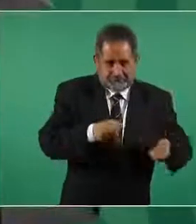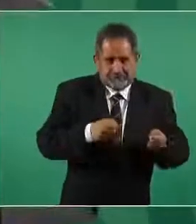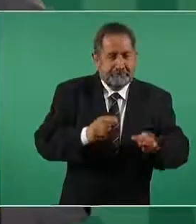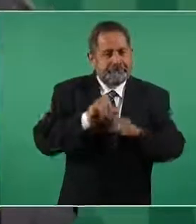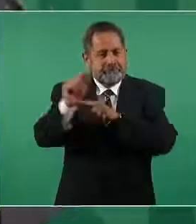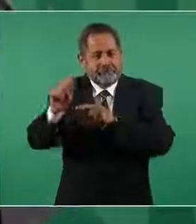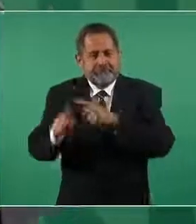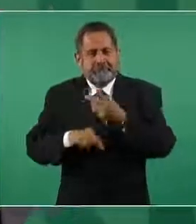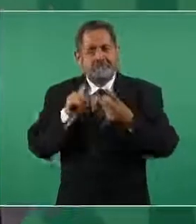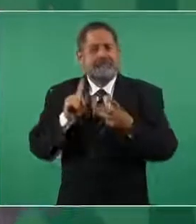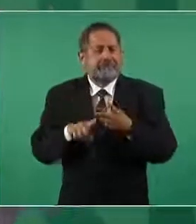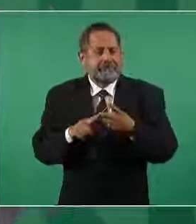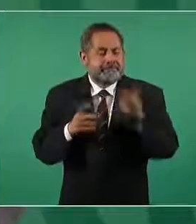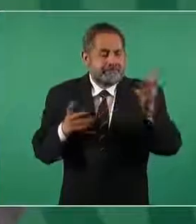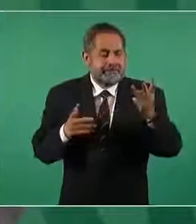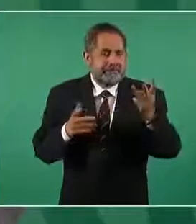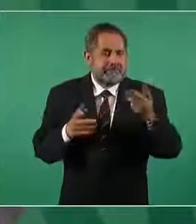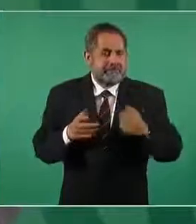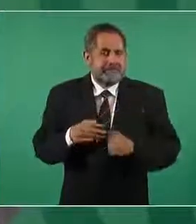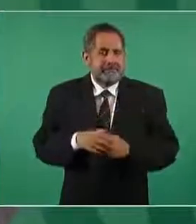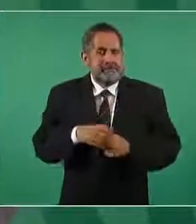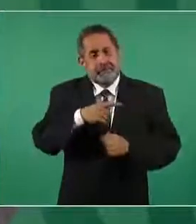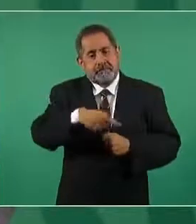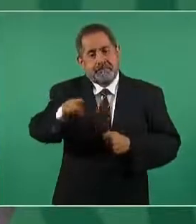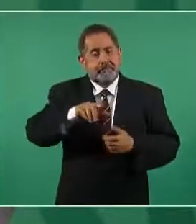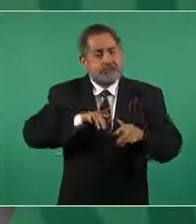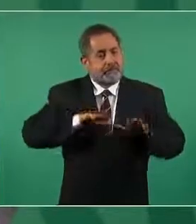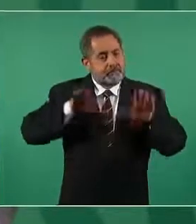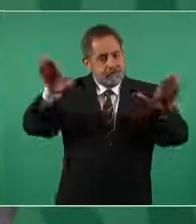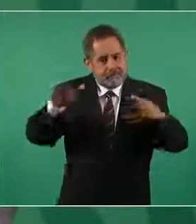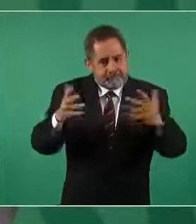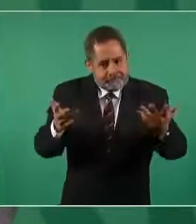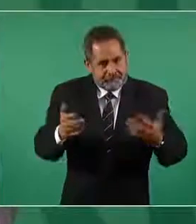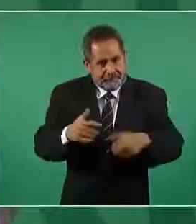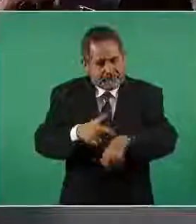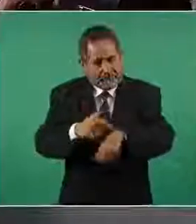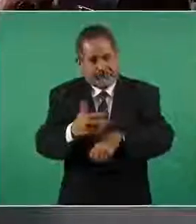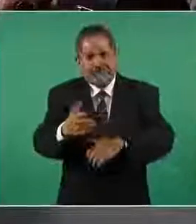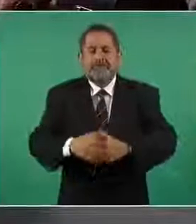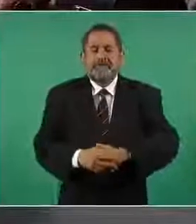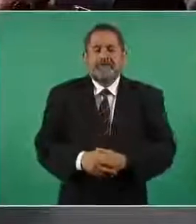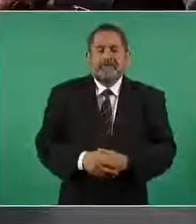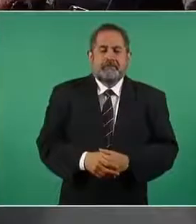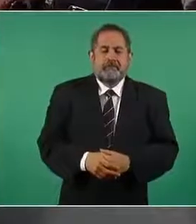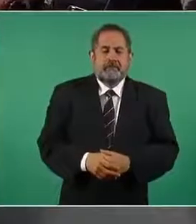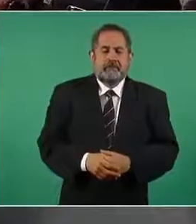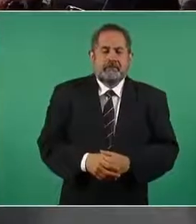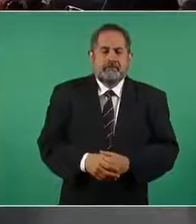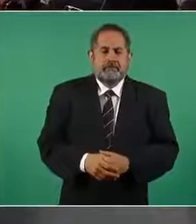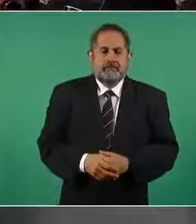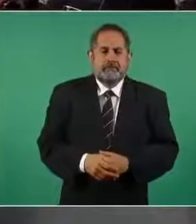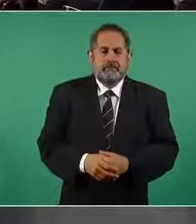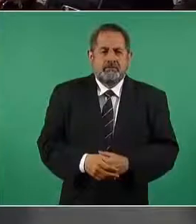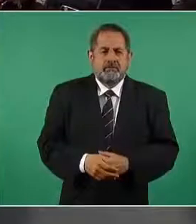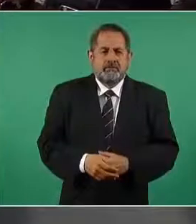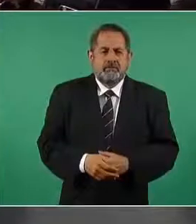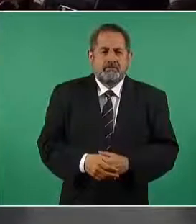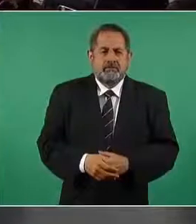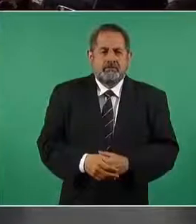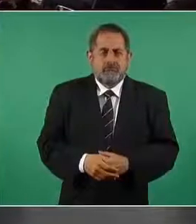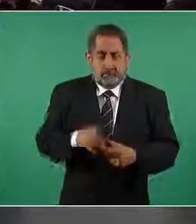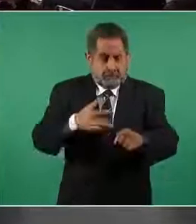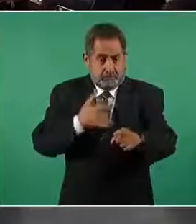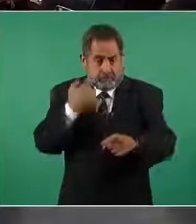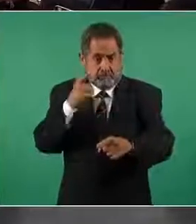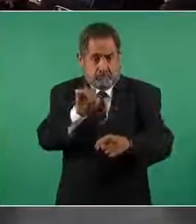y luego tengo que irme al aeropuerto ¿regreso el lunes? ¿te